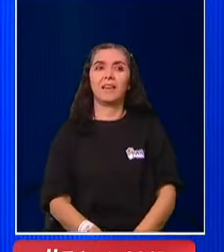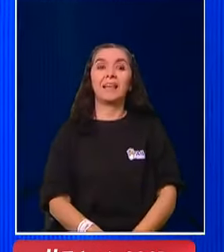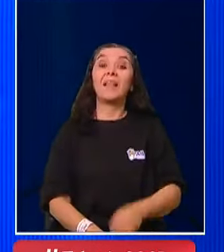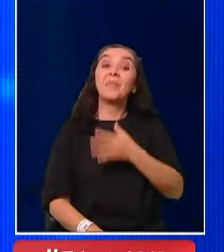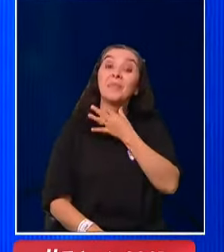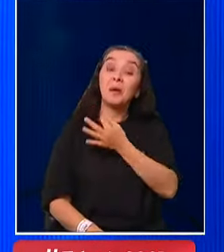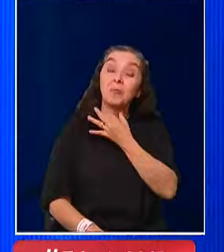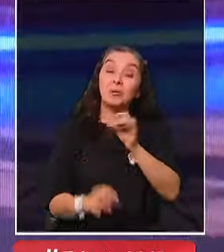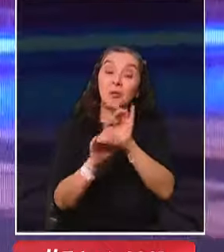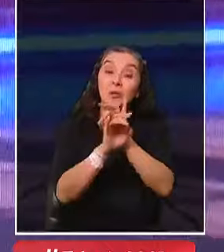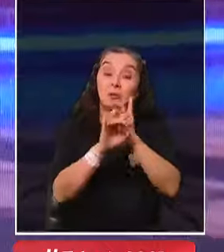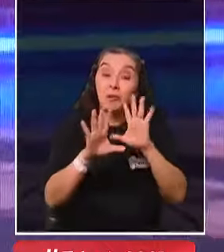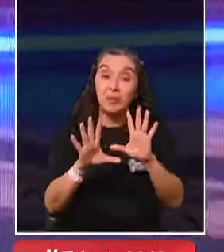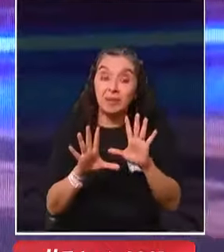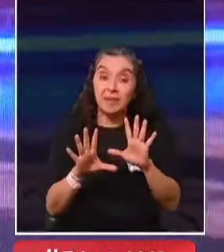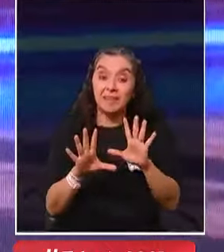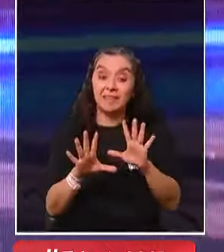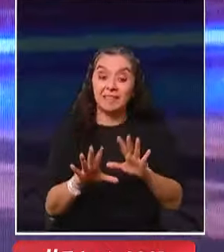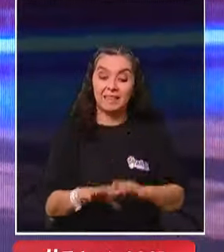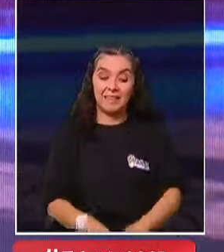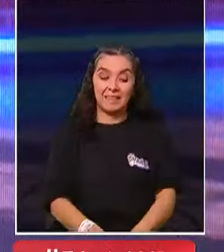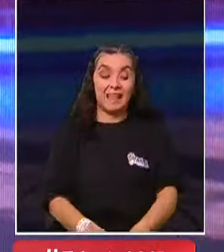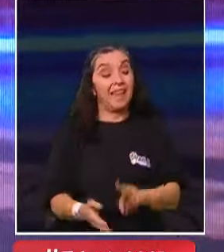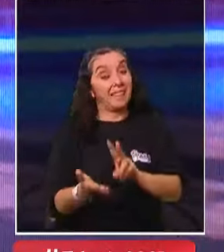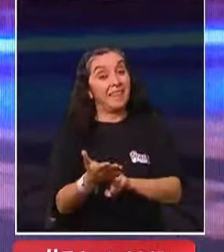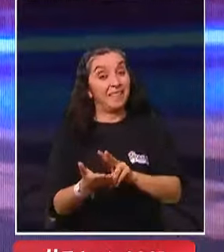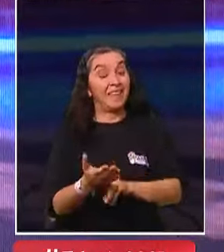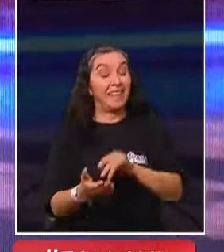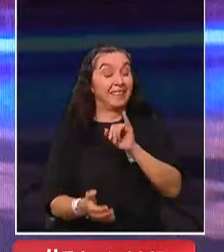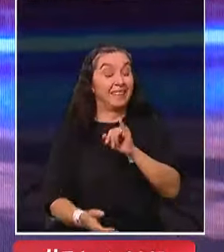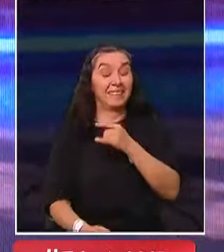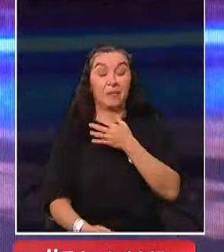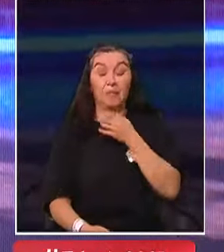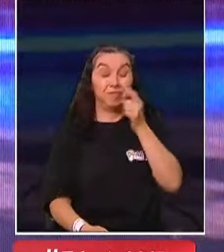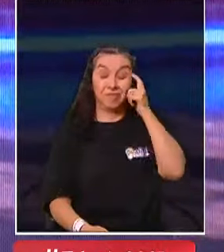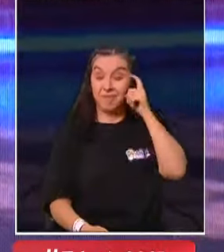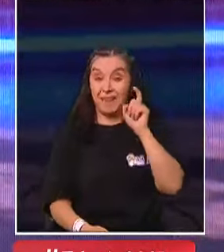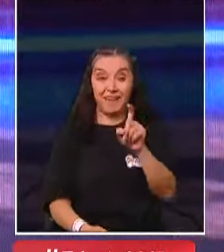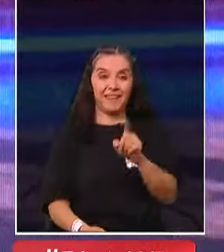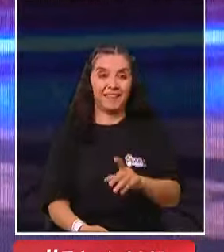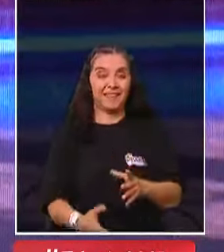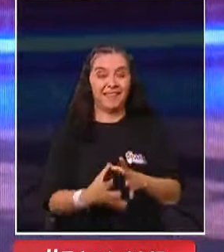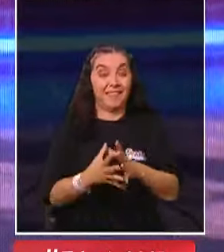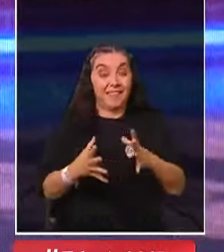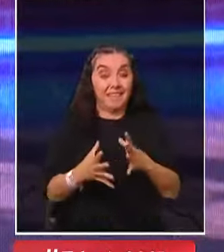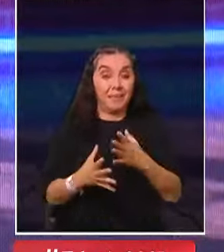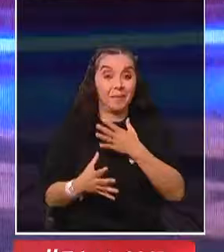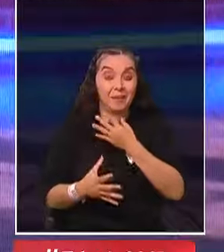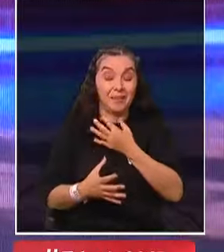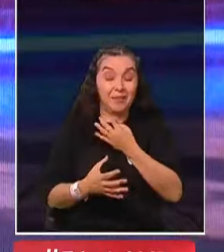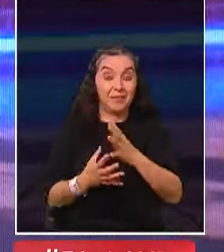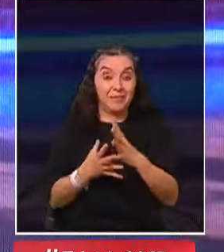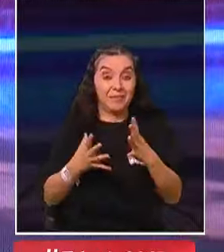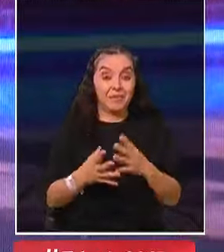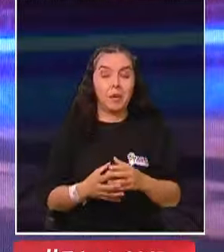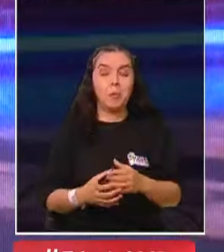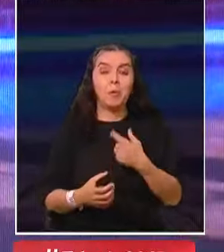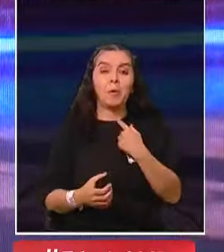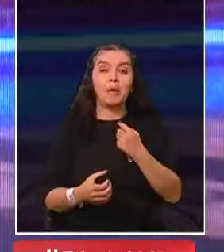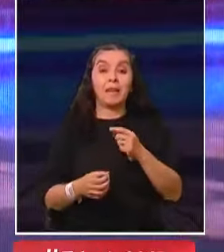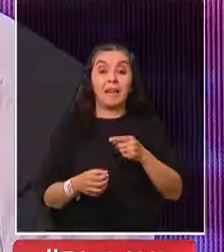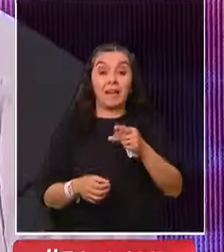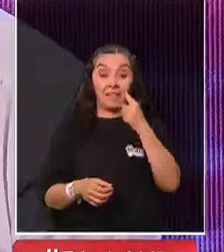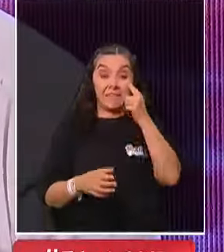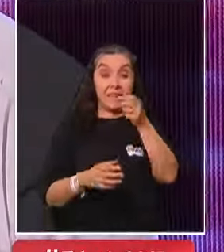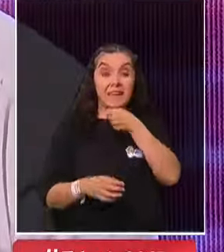sorpresa que te tenían? La verdad es que sí, me encantó. Los dirigidos. Sí, me encantó porque, como salía en la